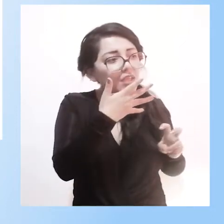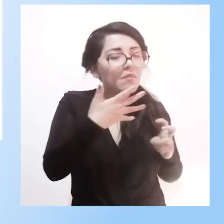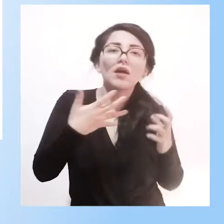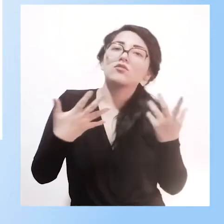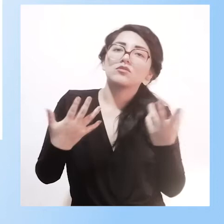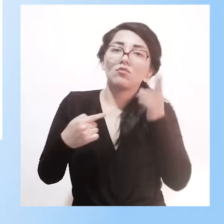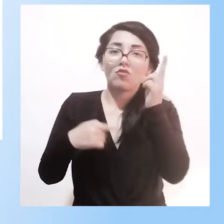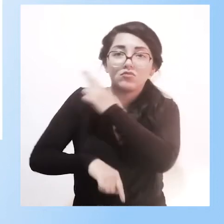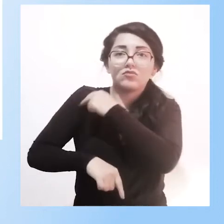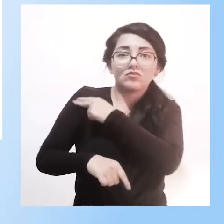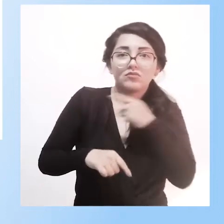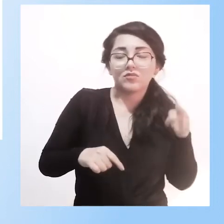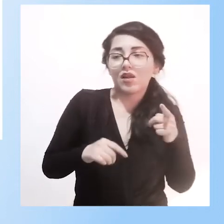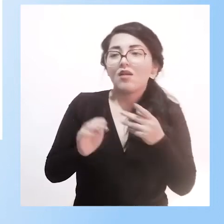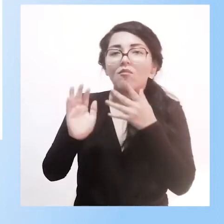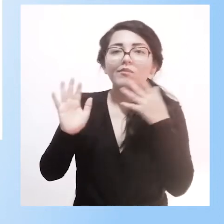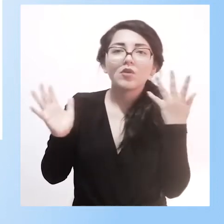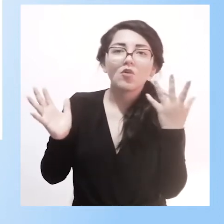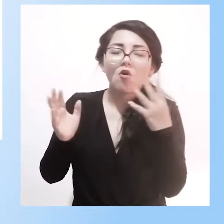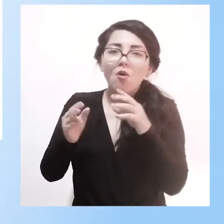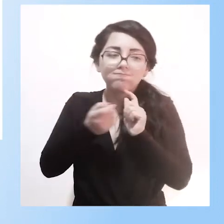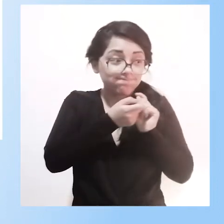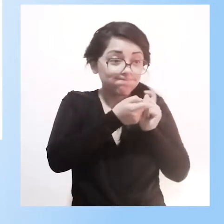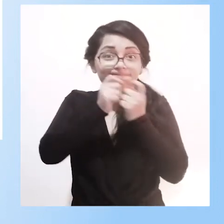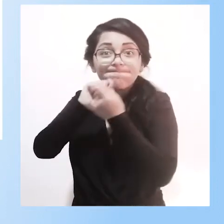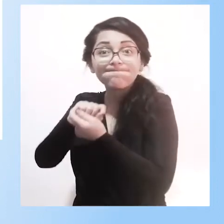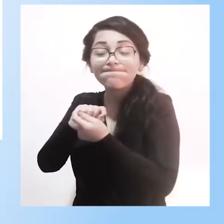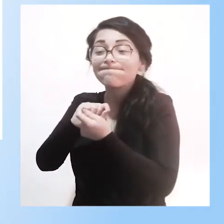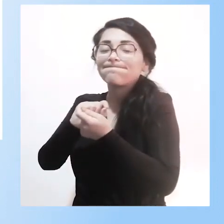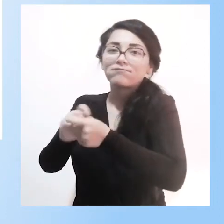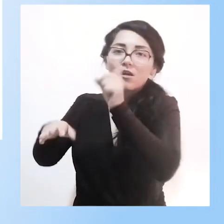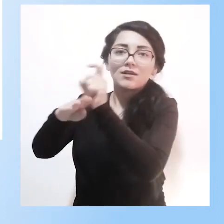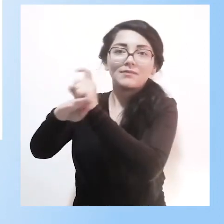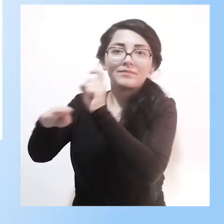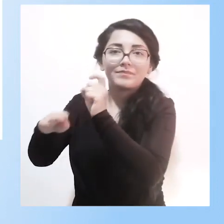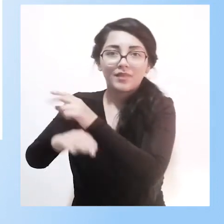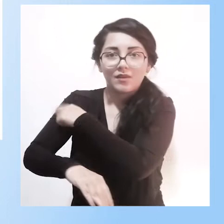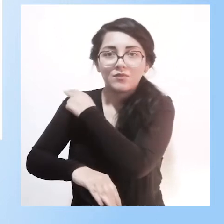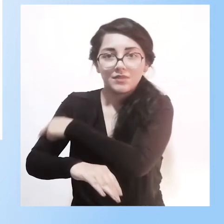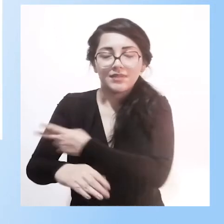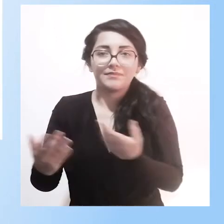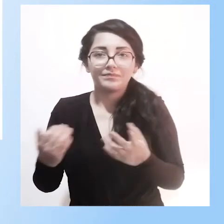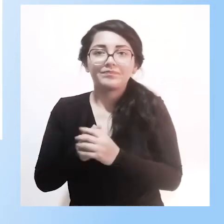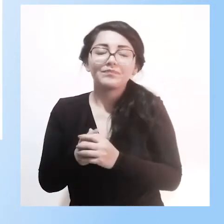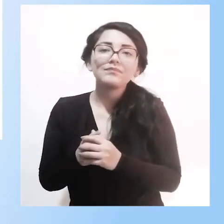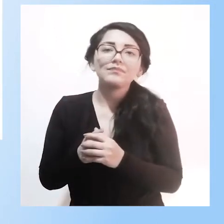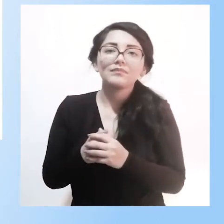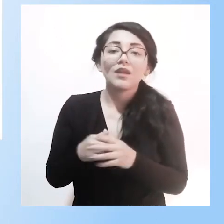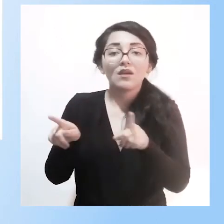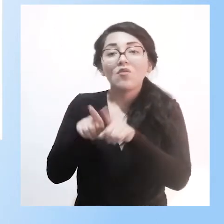algo muy importante que le permite el diseño universal de aprendizaje es que tiene una evaluación también en libre.